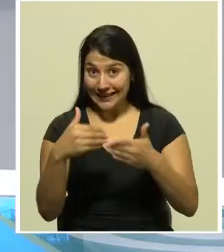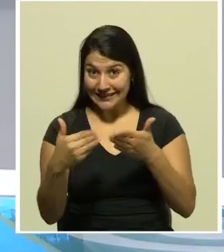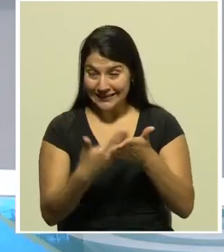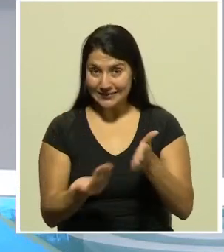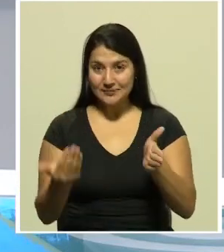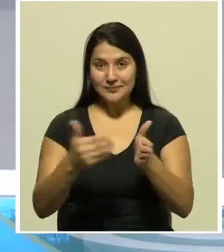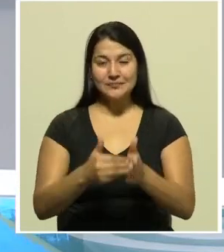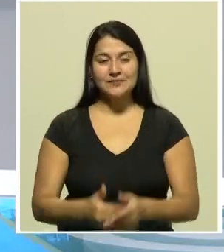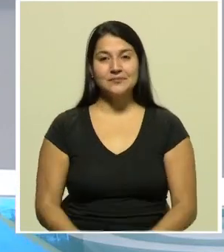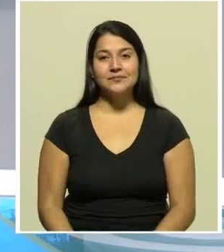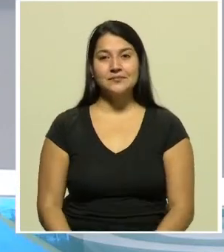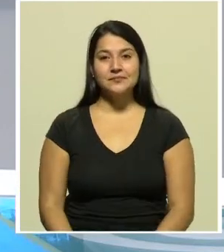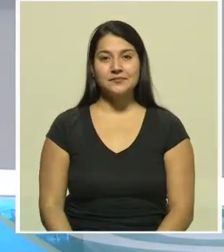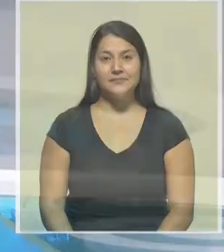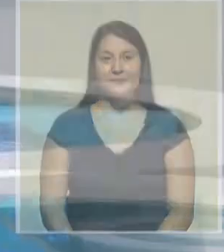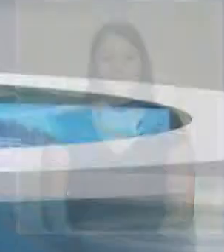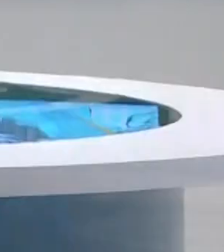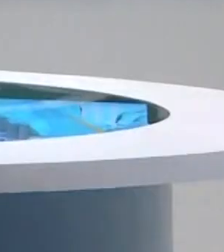volvemos